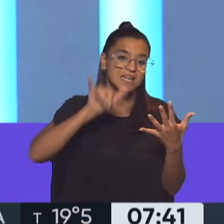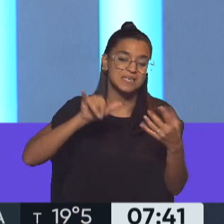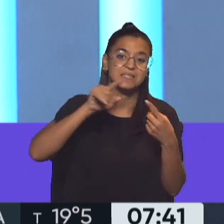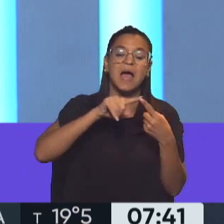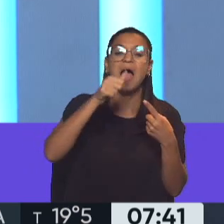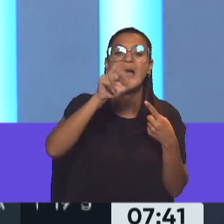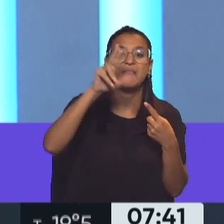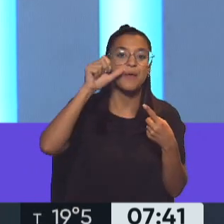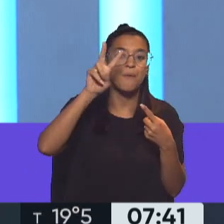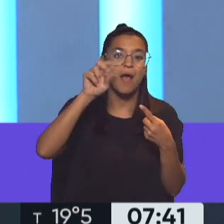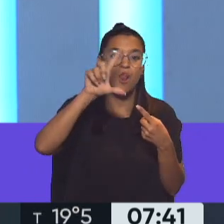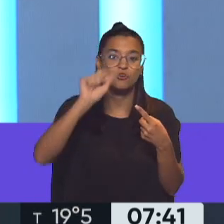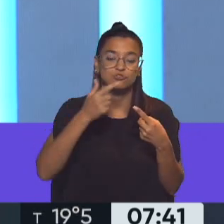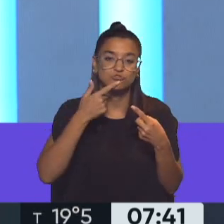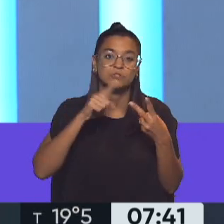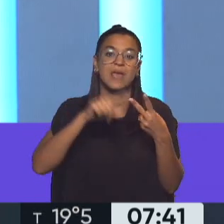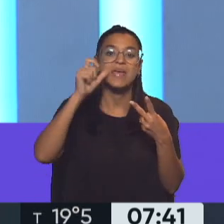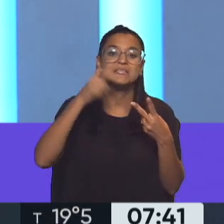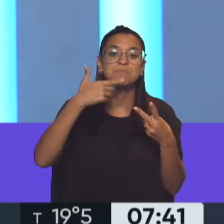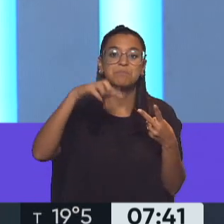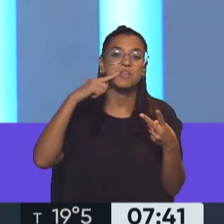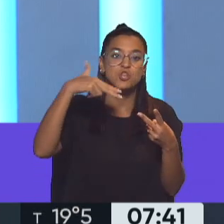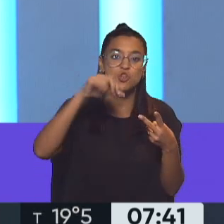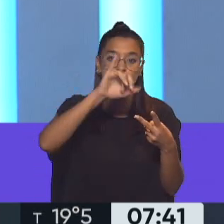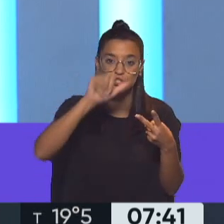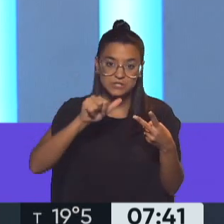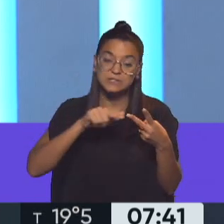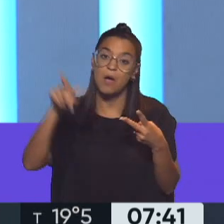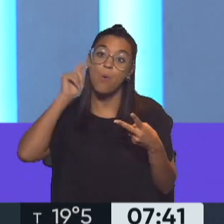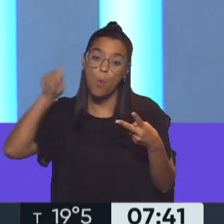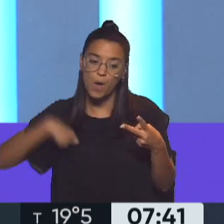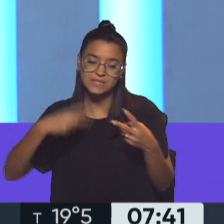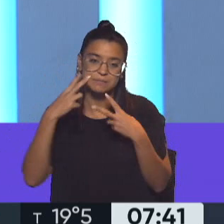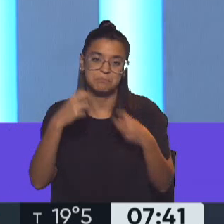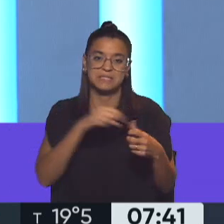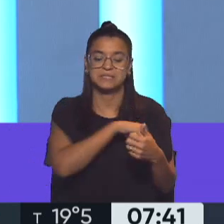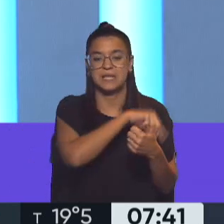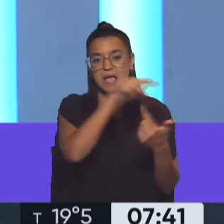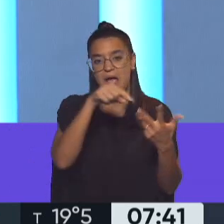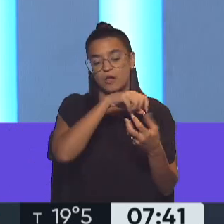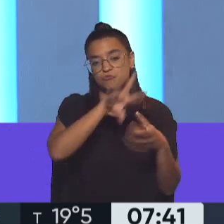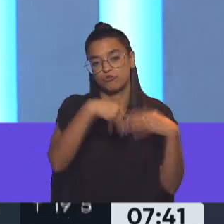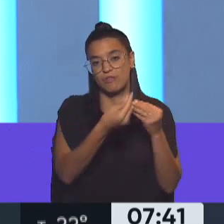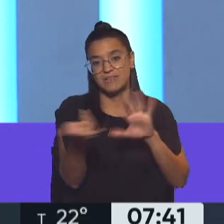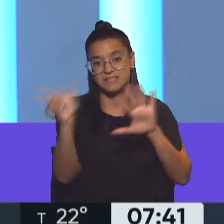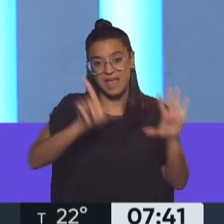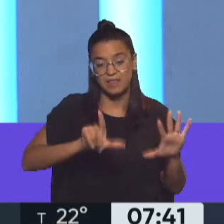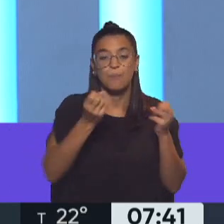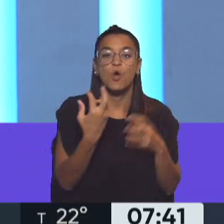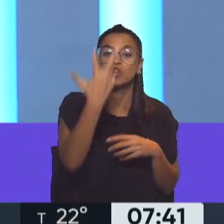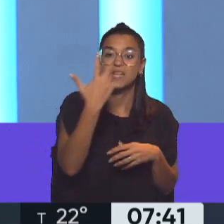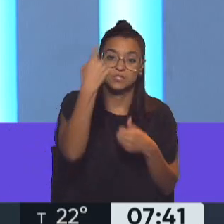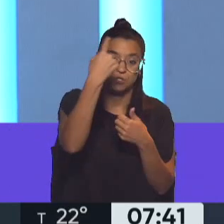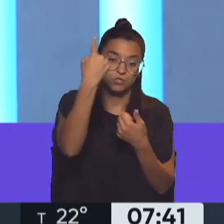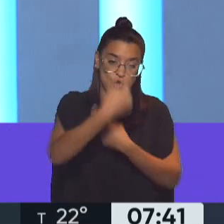Arevalos y Daniel Rubén Espinosa, el juez Martín del Viso los procesó a los 7 por 3 delitos,